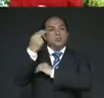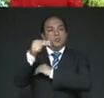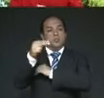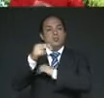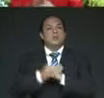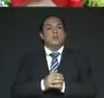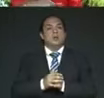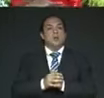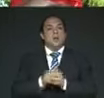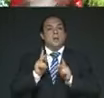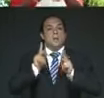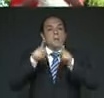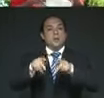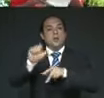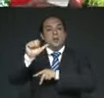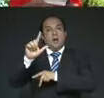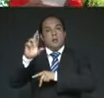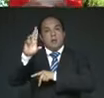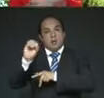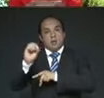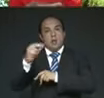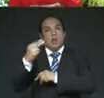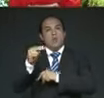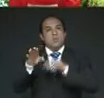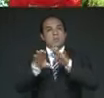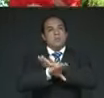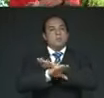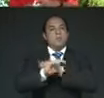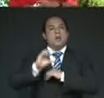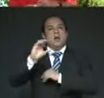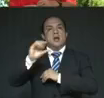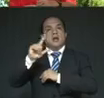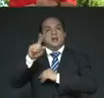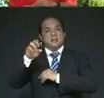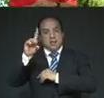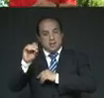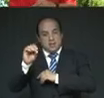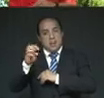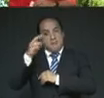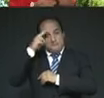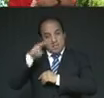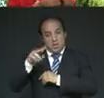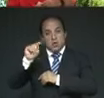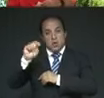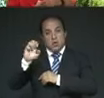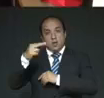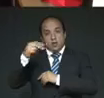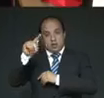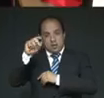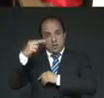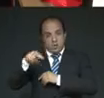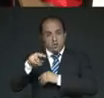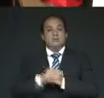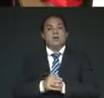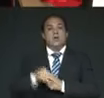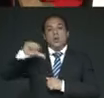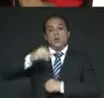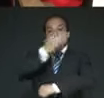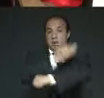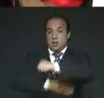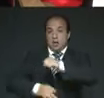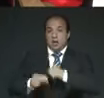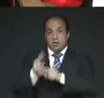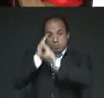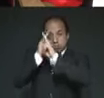de Puente de Alvarado a Calzada, México, Tenochtitlan. Es por eso que en esta tarde nos